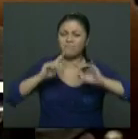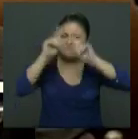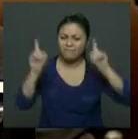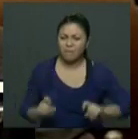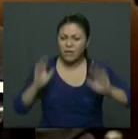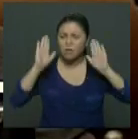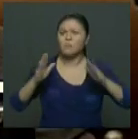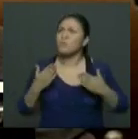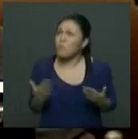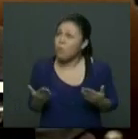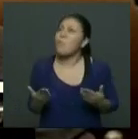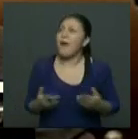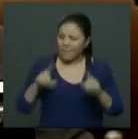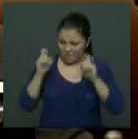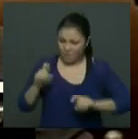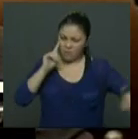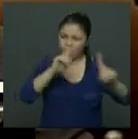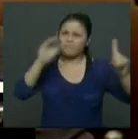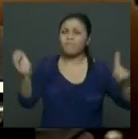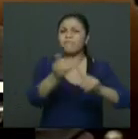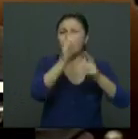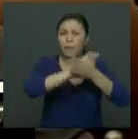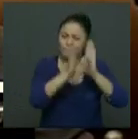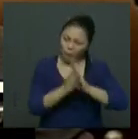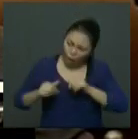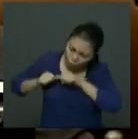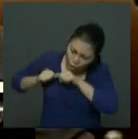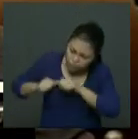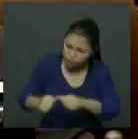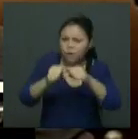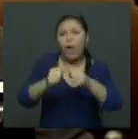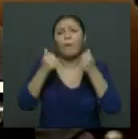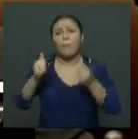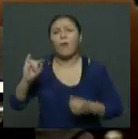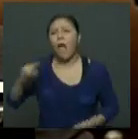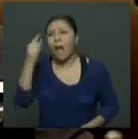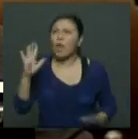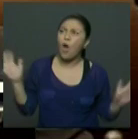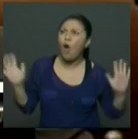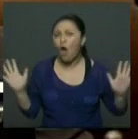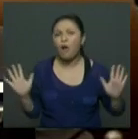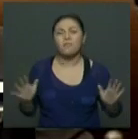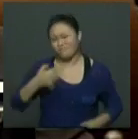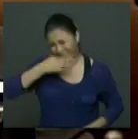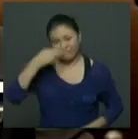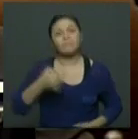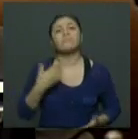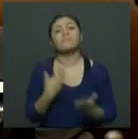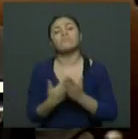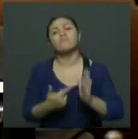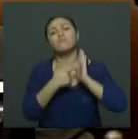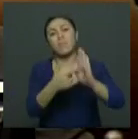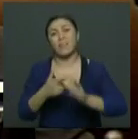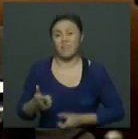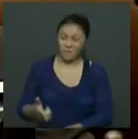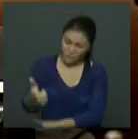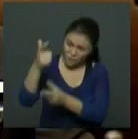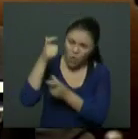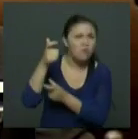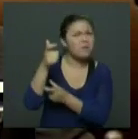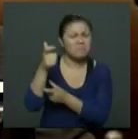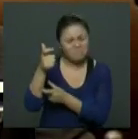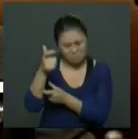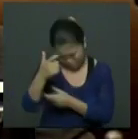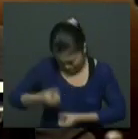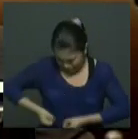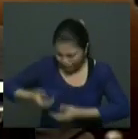para construir una paz verdadera y duradera, sin miedo a la verdad y de cara al futuro. Los fusiles son parte de la historia del país que